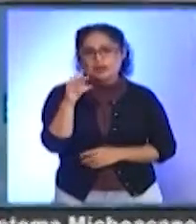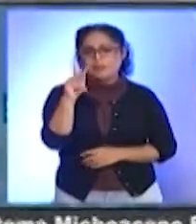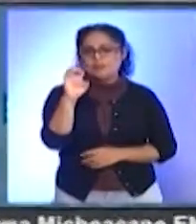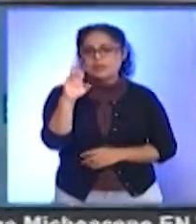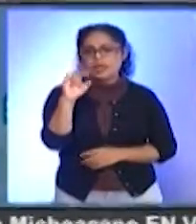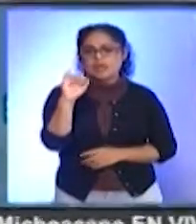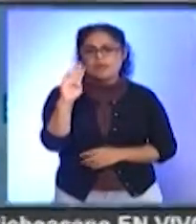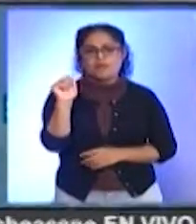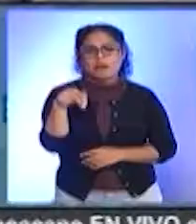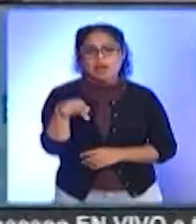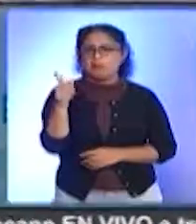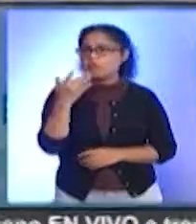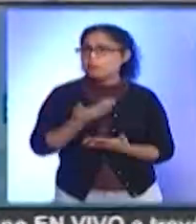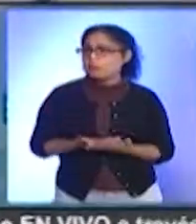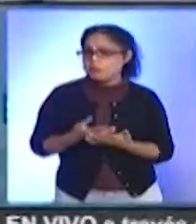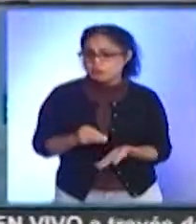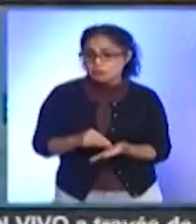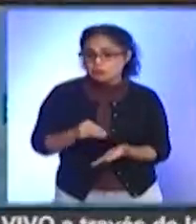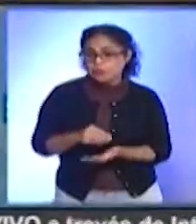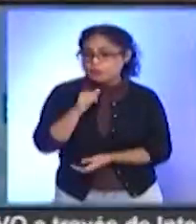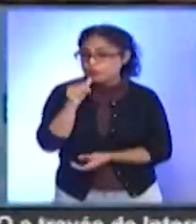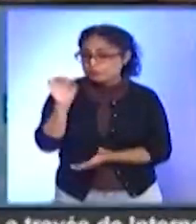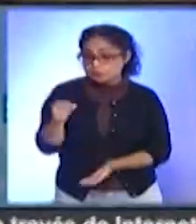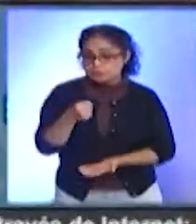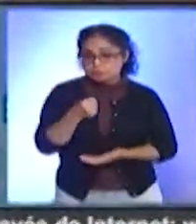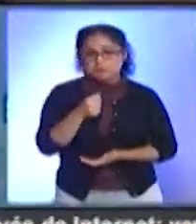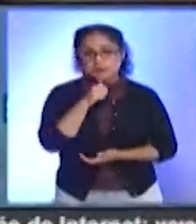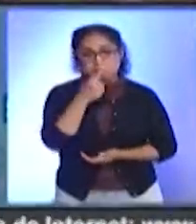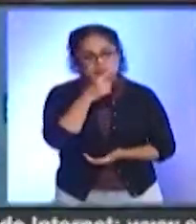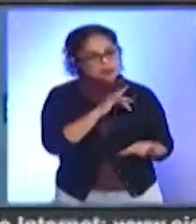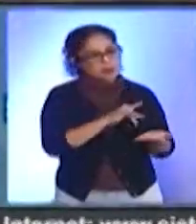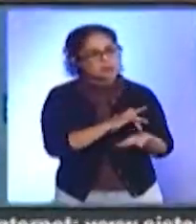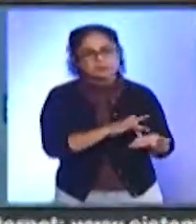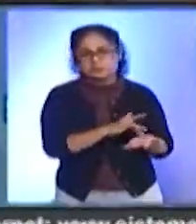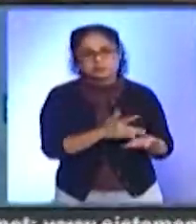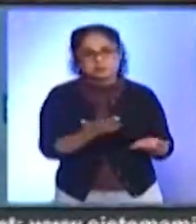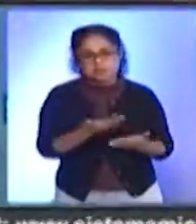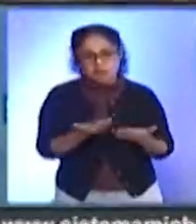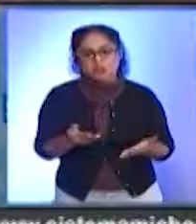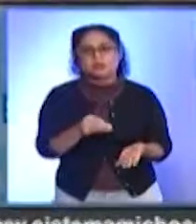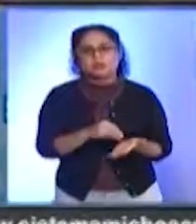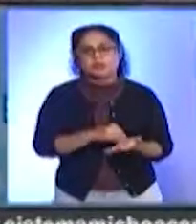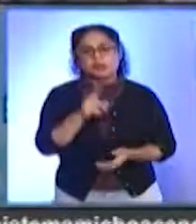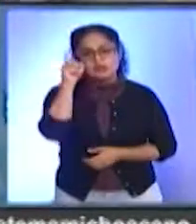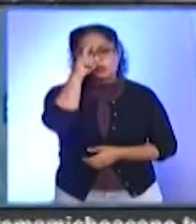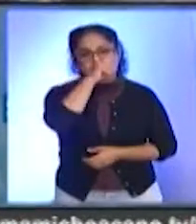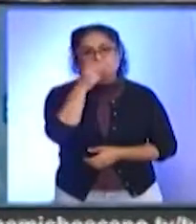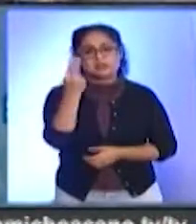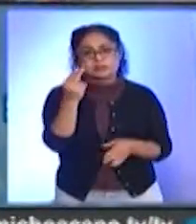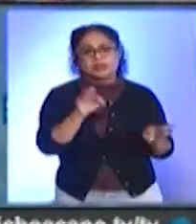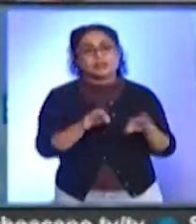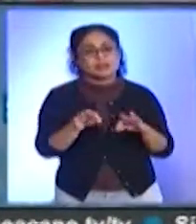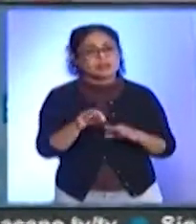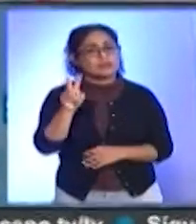pues a una hora la desaparición del Fonden pues se ve más complicado. Entonces, de que se tendrá que hacer algún trabajo, pues sí,